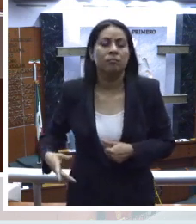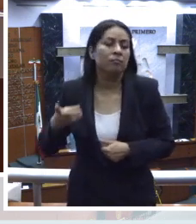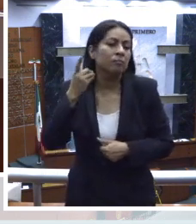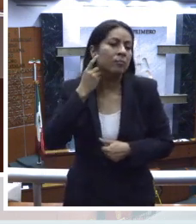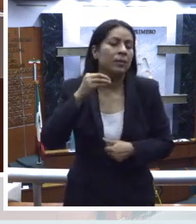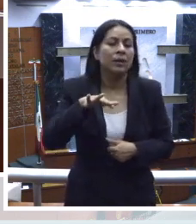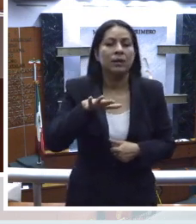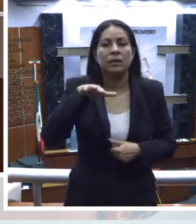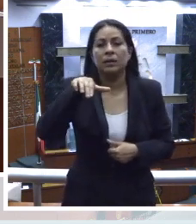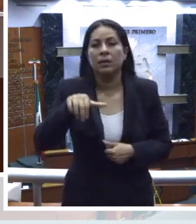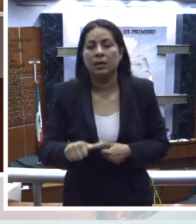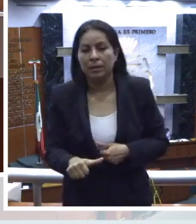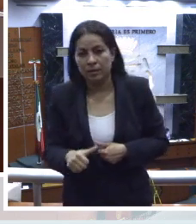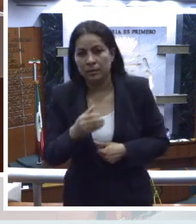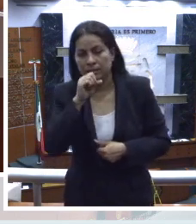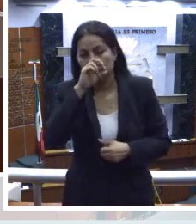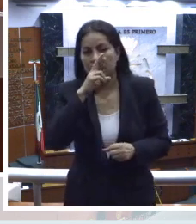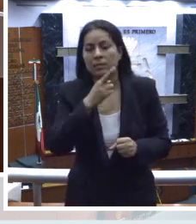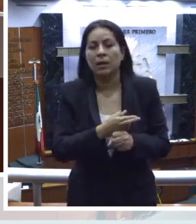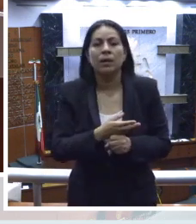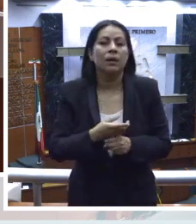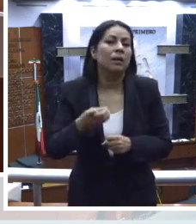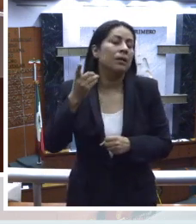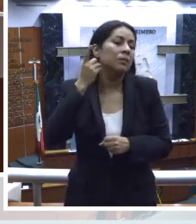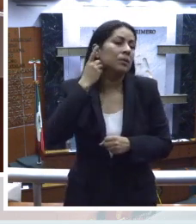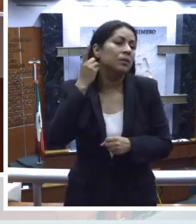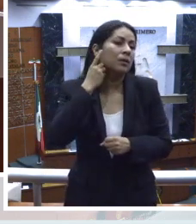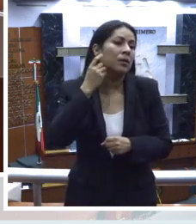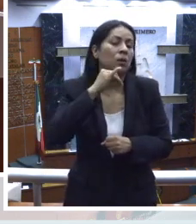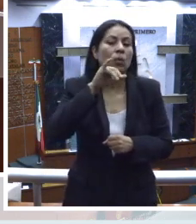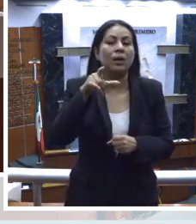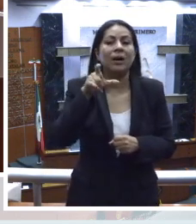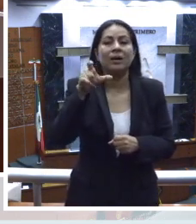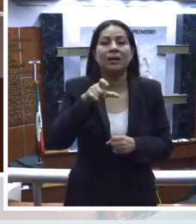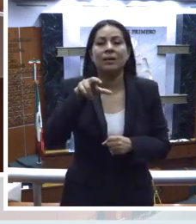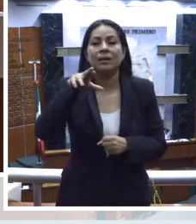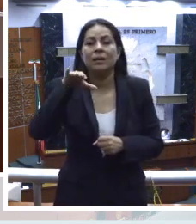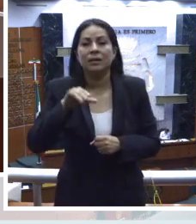Diputada María del Pilar Vadillo Ruiz, secretaria. Diputado Joaquín Vadillo Escamilla, vocal.